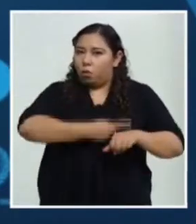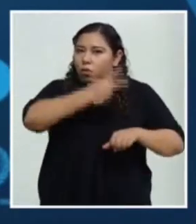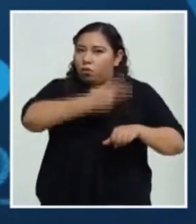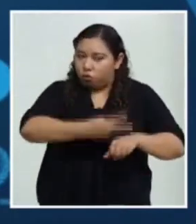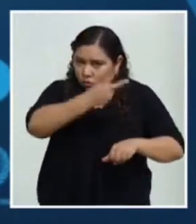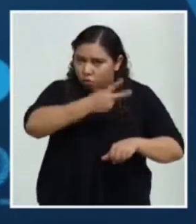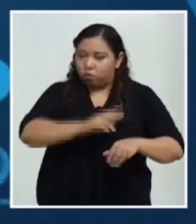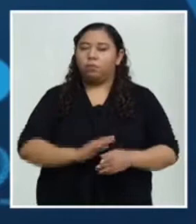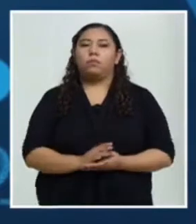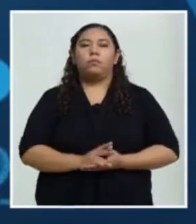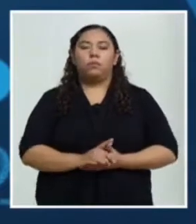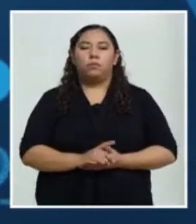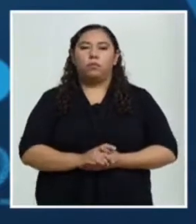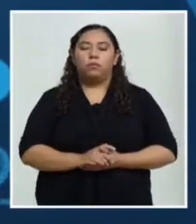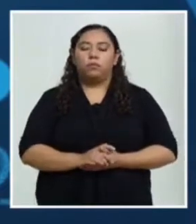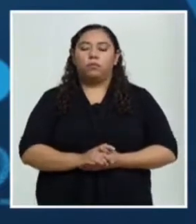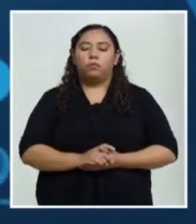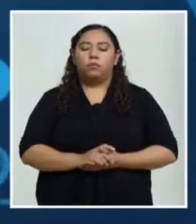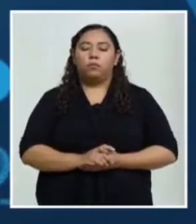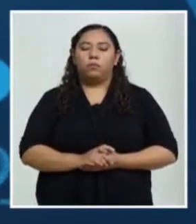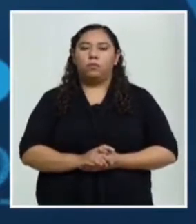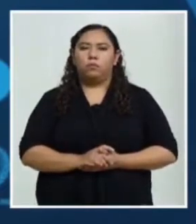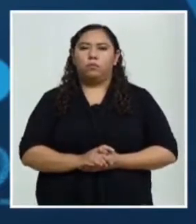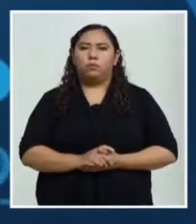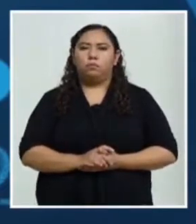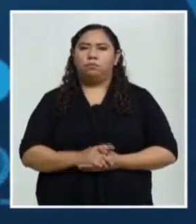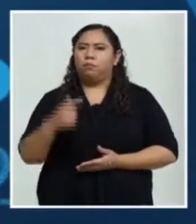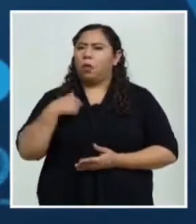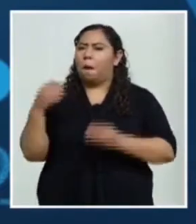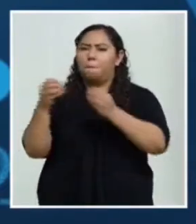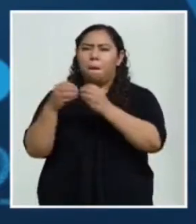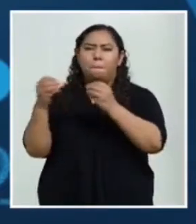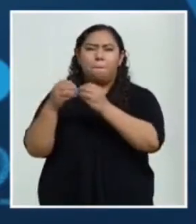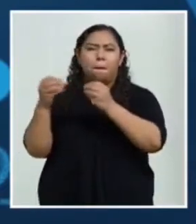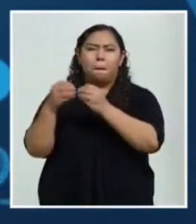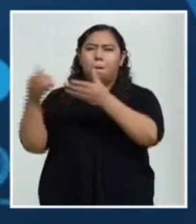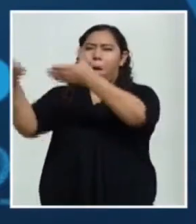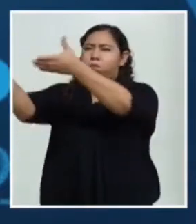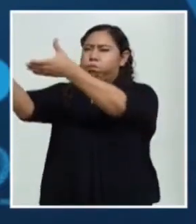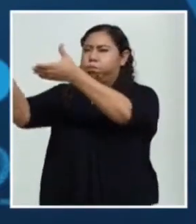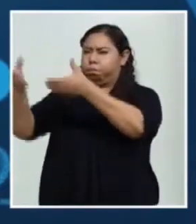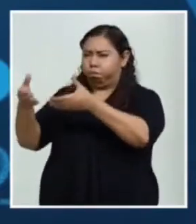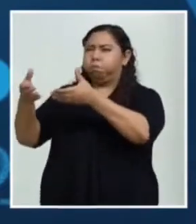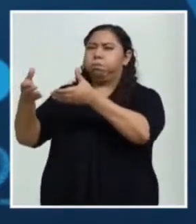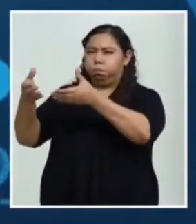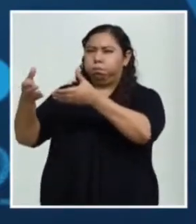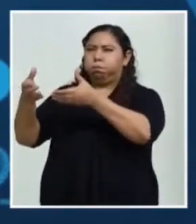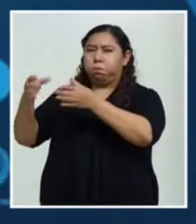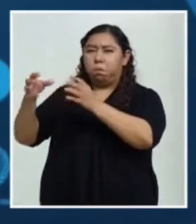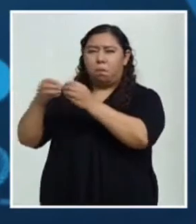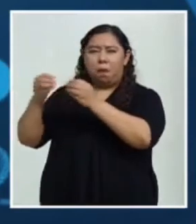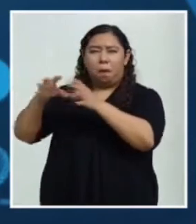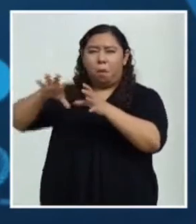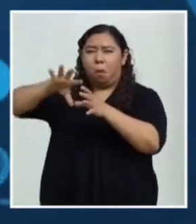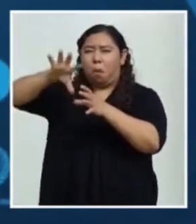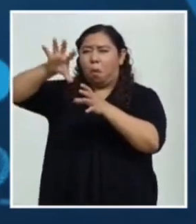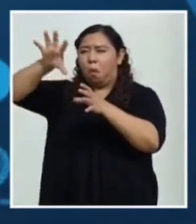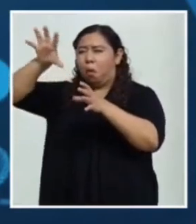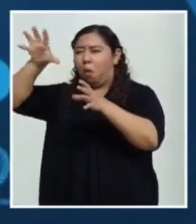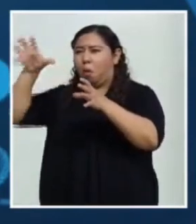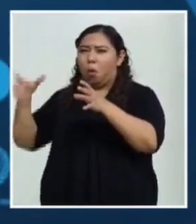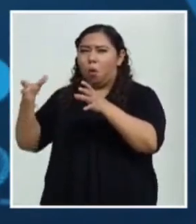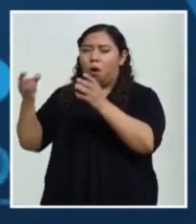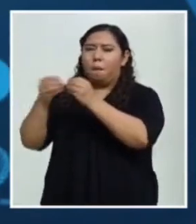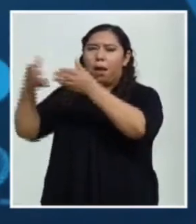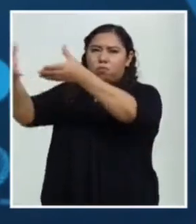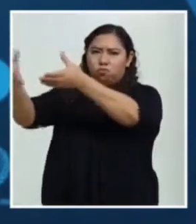comprometió con muchas dosis para COVAX, que deben estar disponibles a partir de julio, la vacuna de